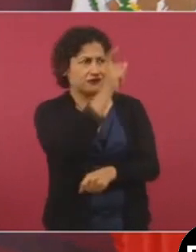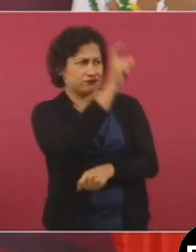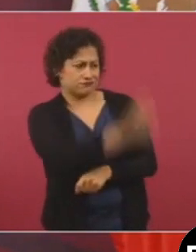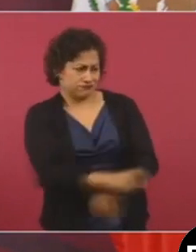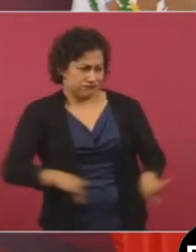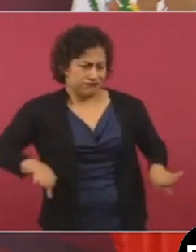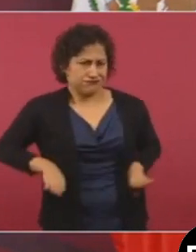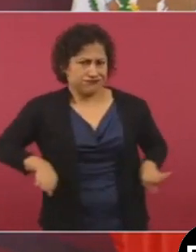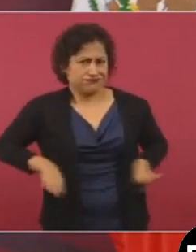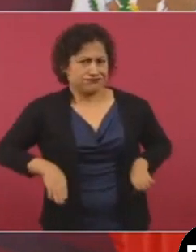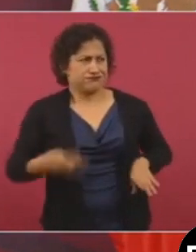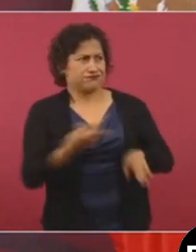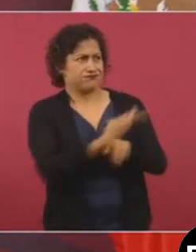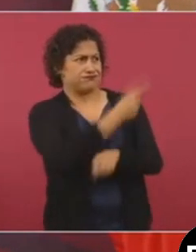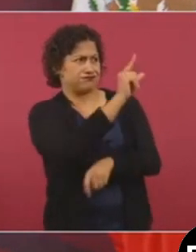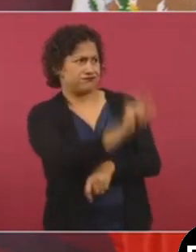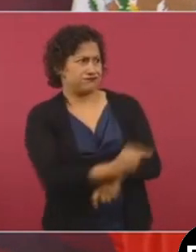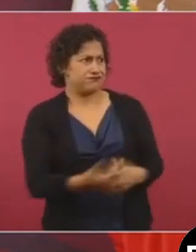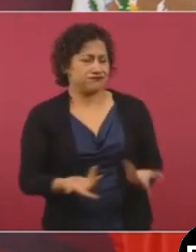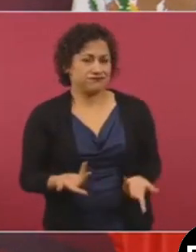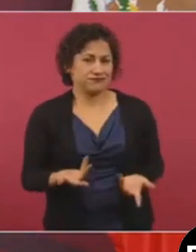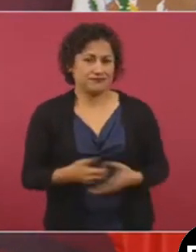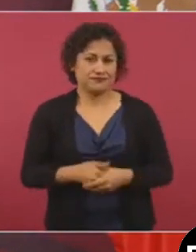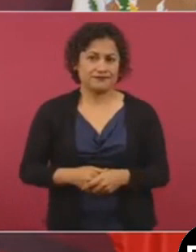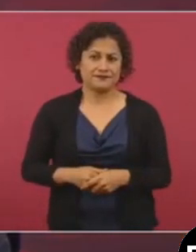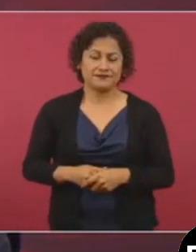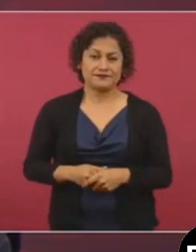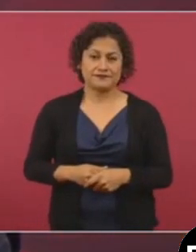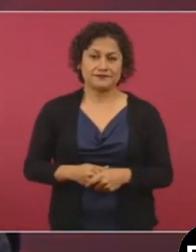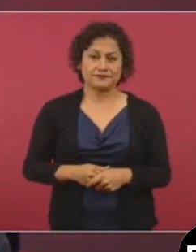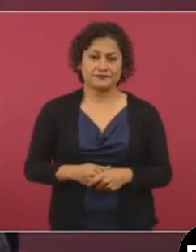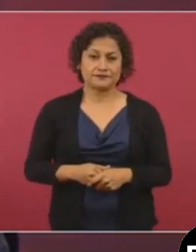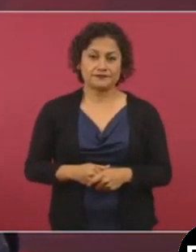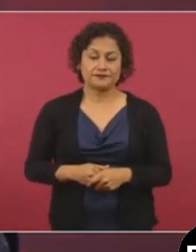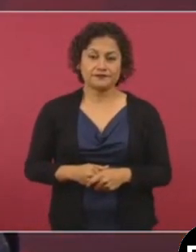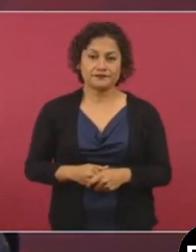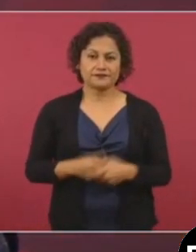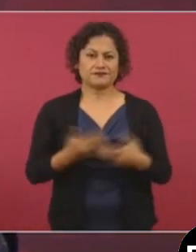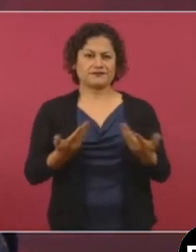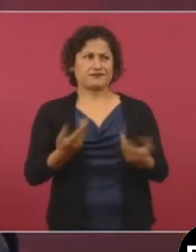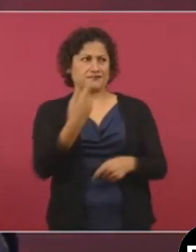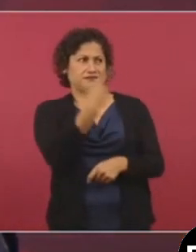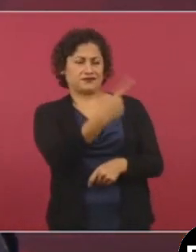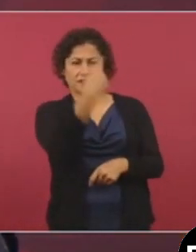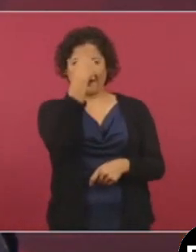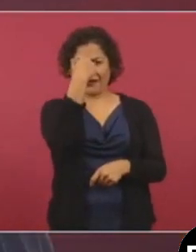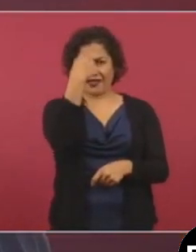intervencionistas,